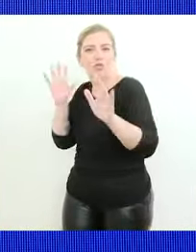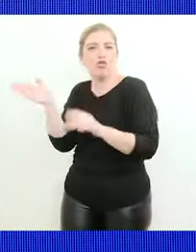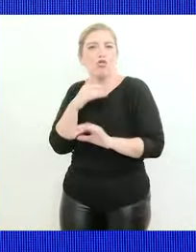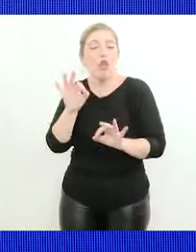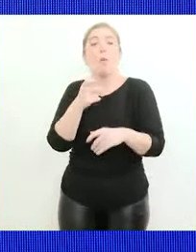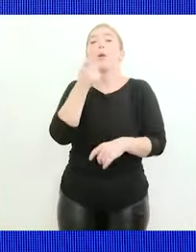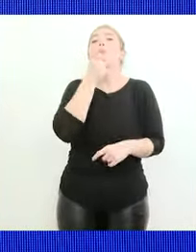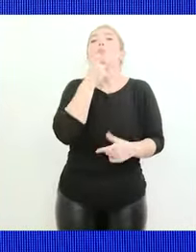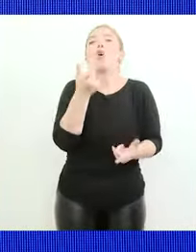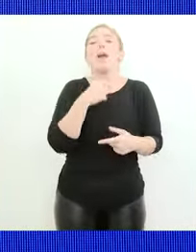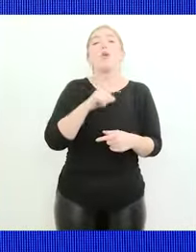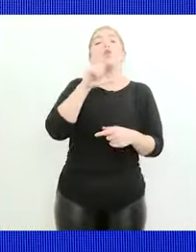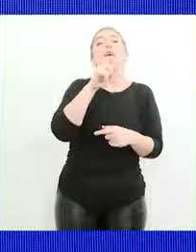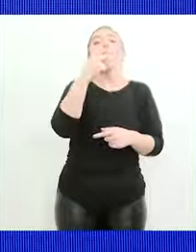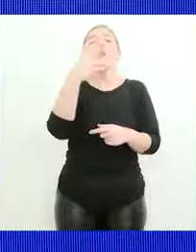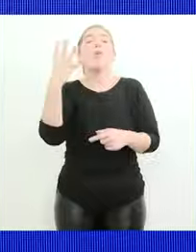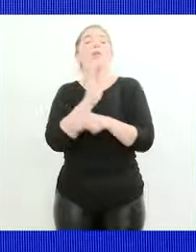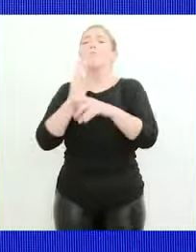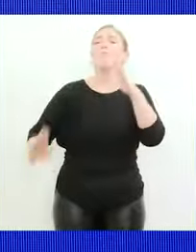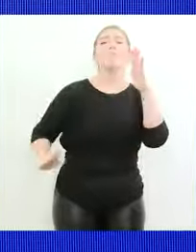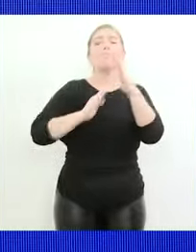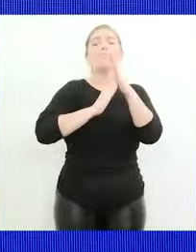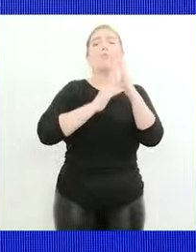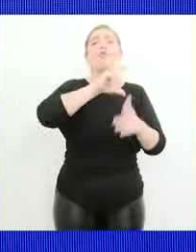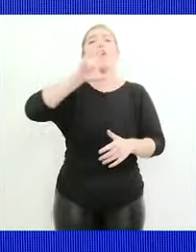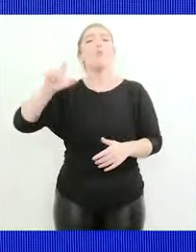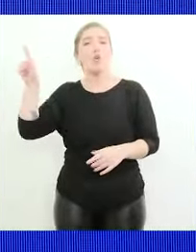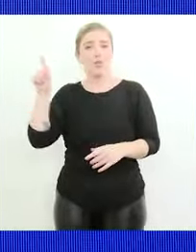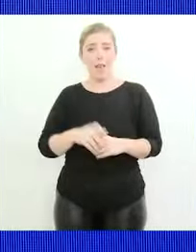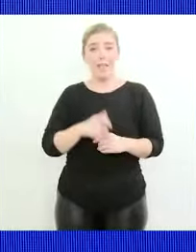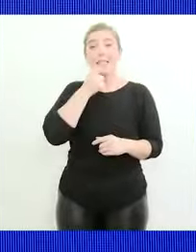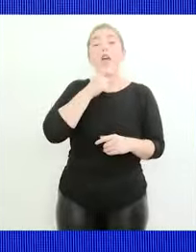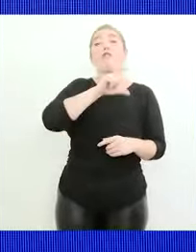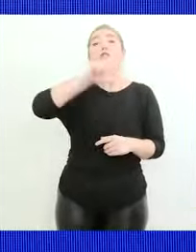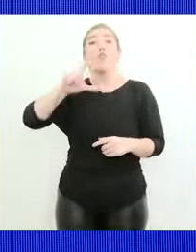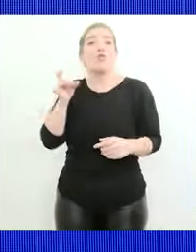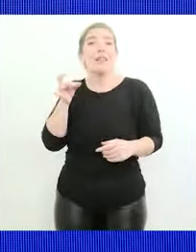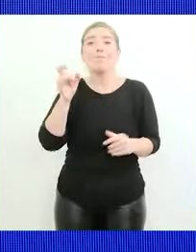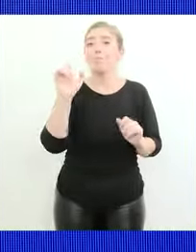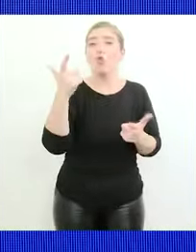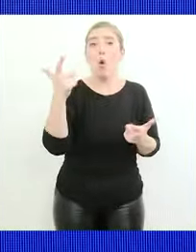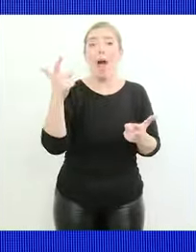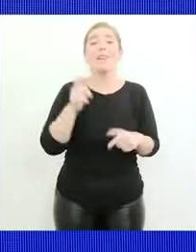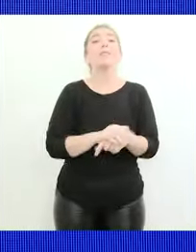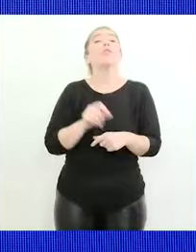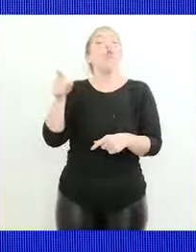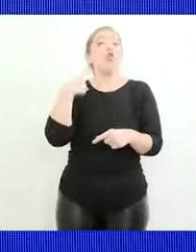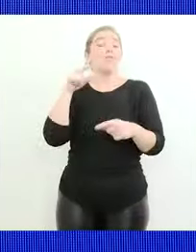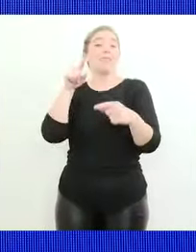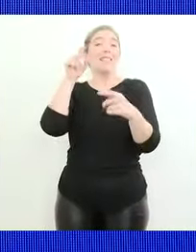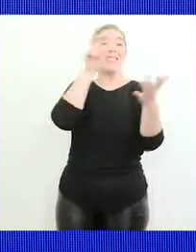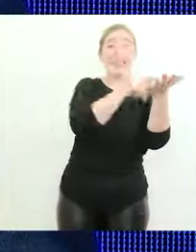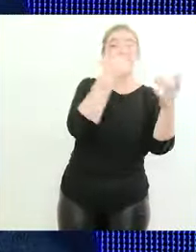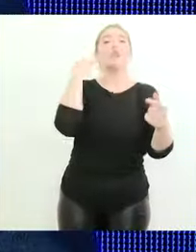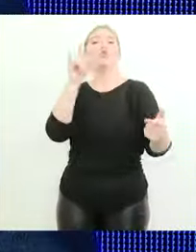C24 es clave para Formosa y si Formosa no tiene conectividad ferroviaria con los dos nodos el de Salta y el de